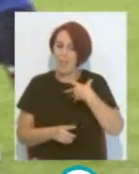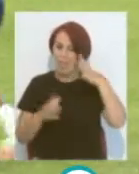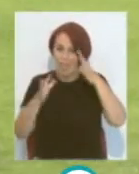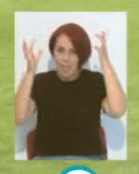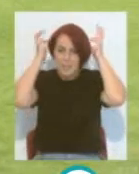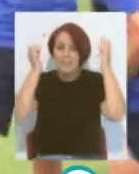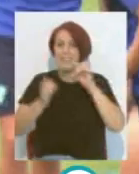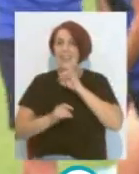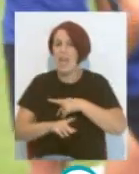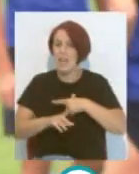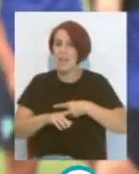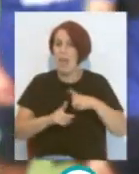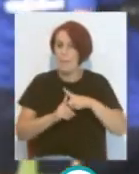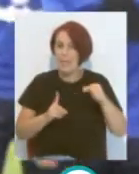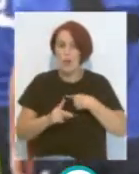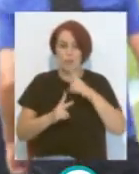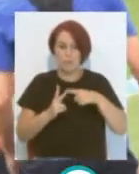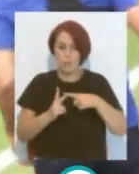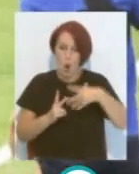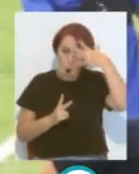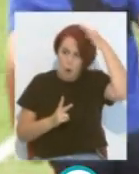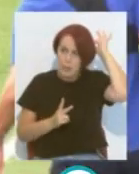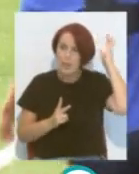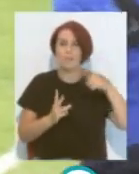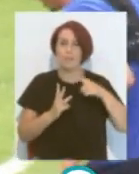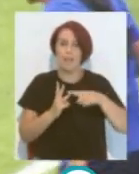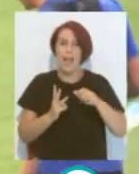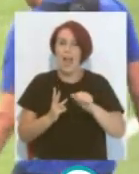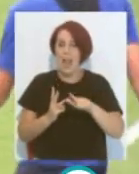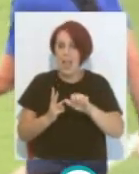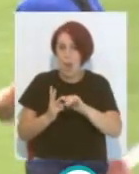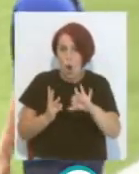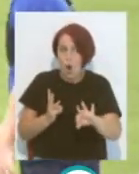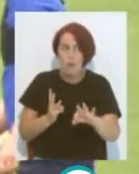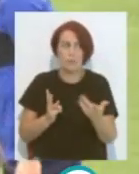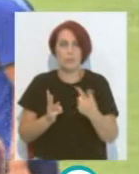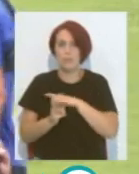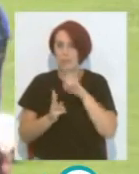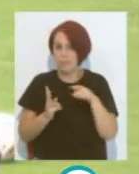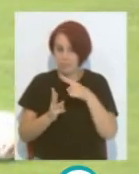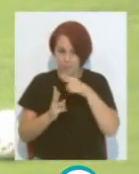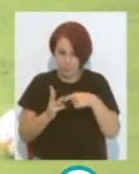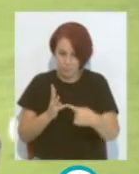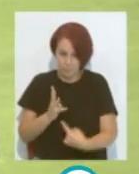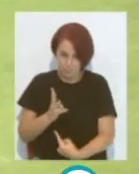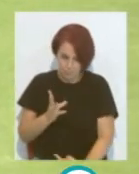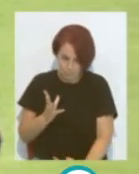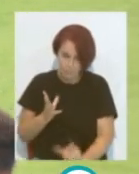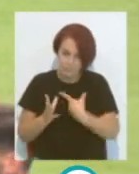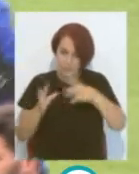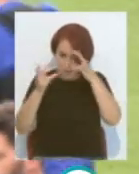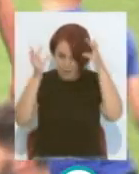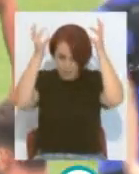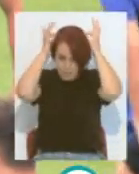El Pacha Espino Conan Ahí vemos a Iván Alejo Otro O sea que Está proliferando El tema de